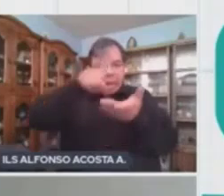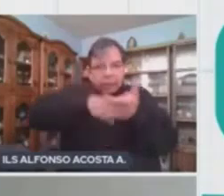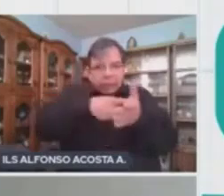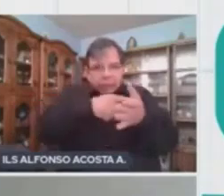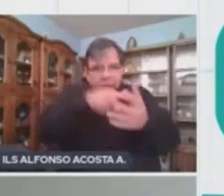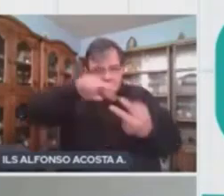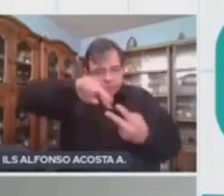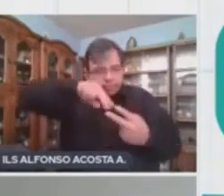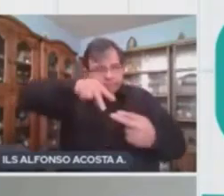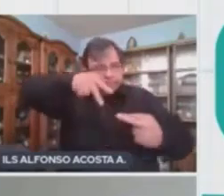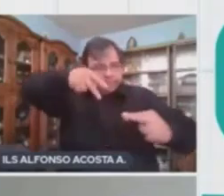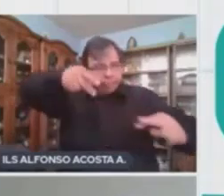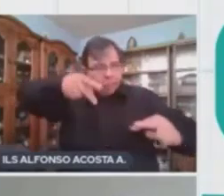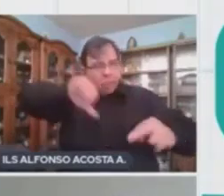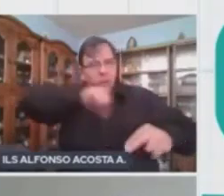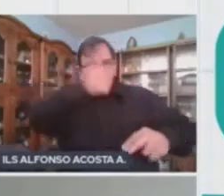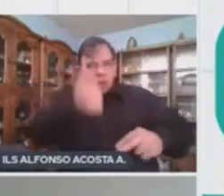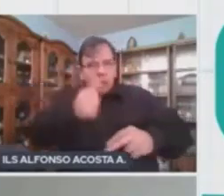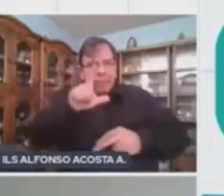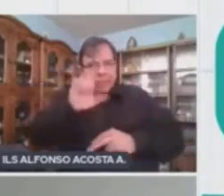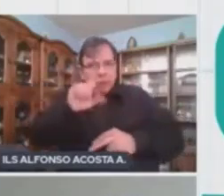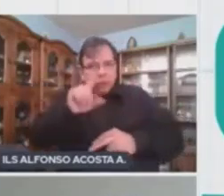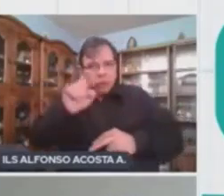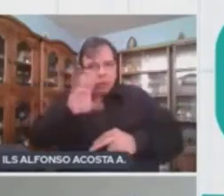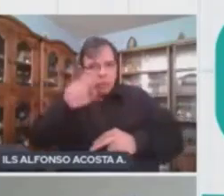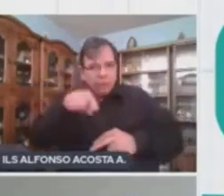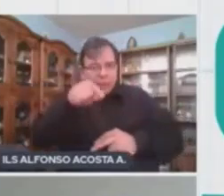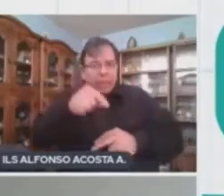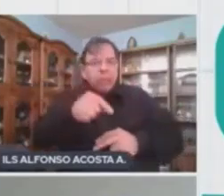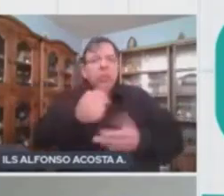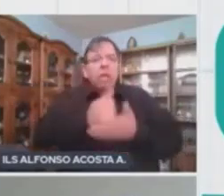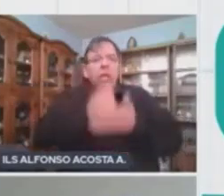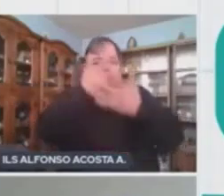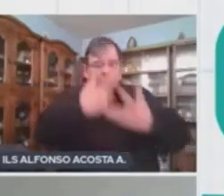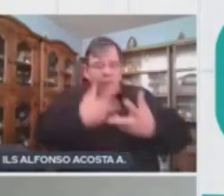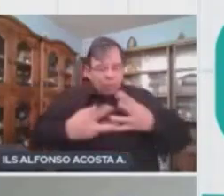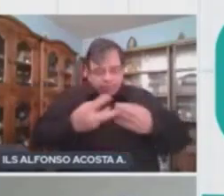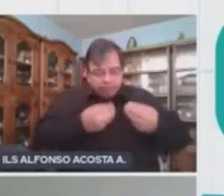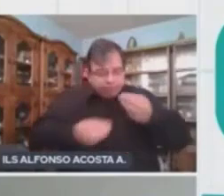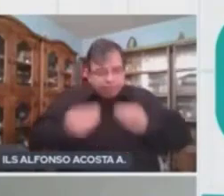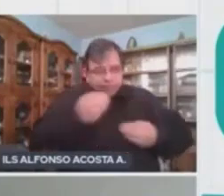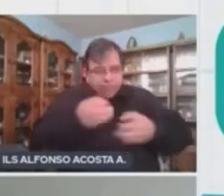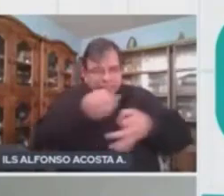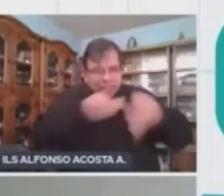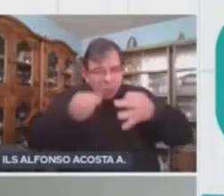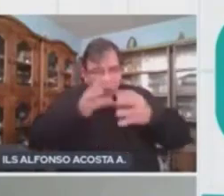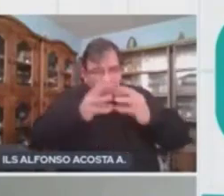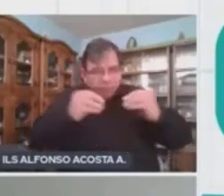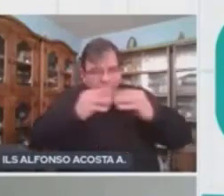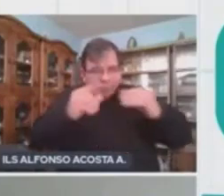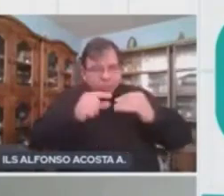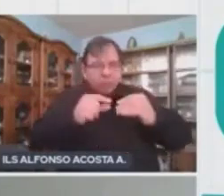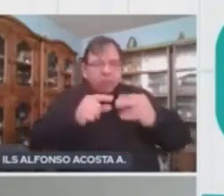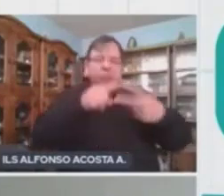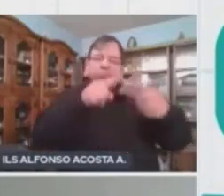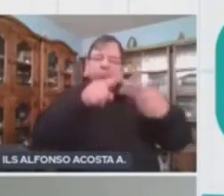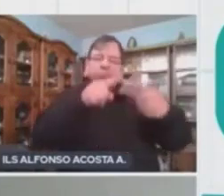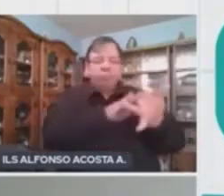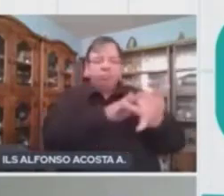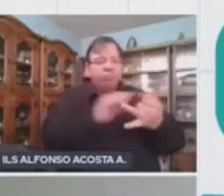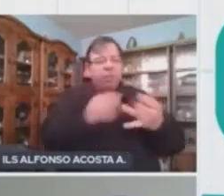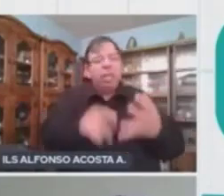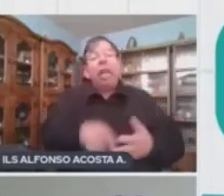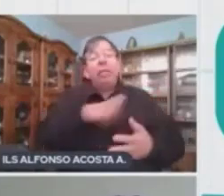Y la segunda son los lisosomas, que se encargan de la digestión celular. Por lo tanto, las descartamos. Nos quedan tres